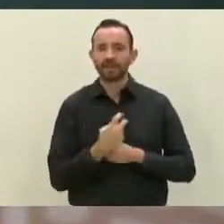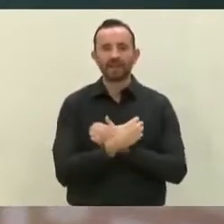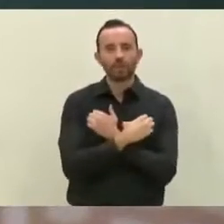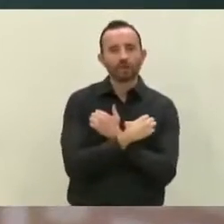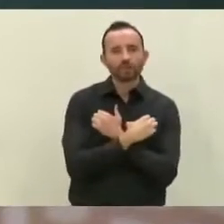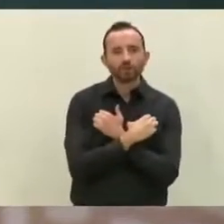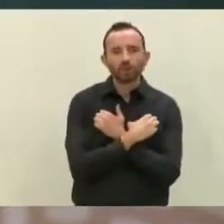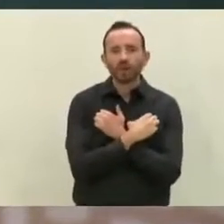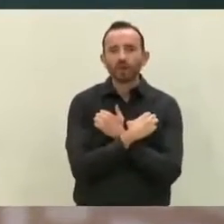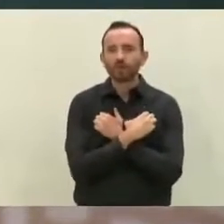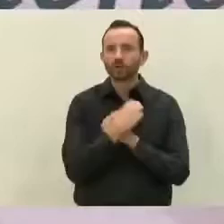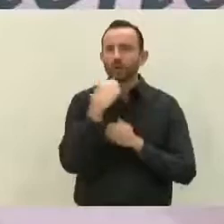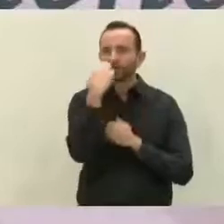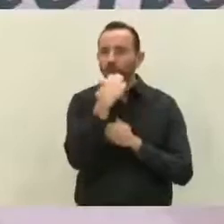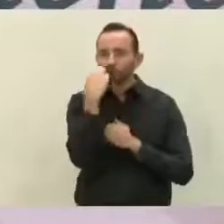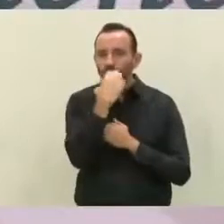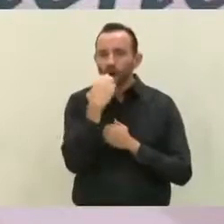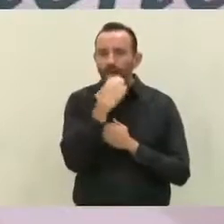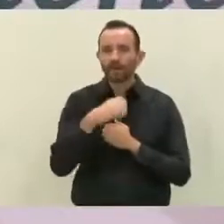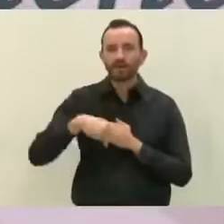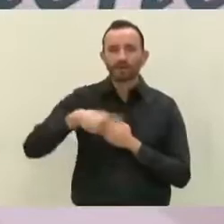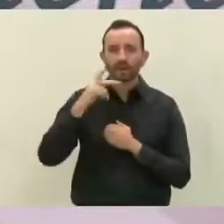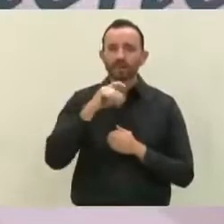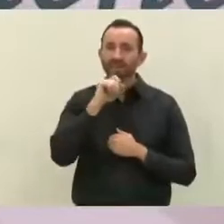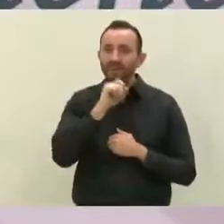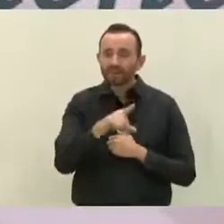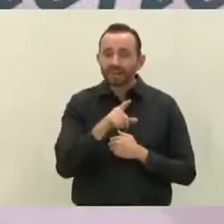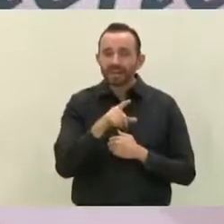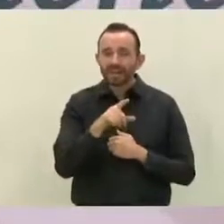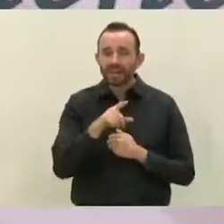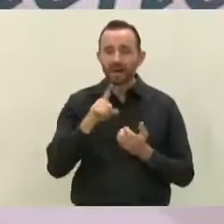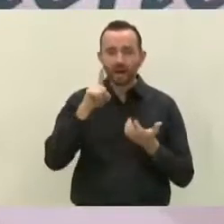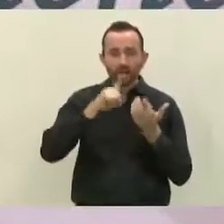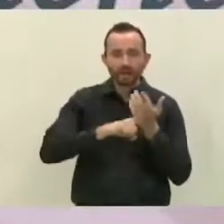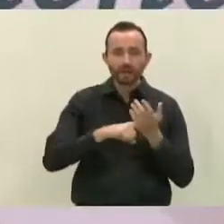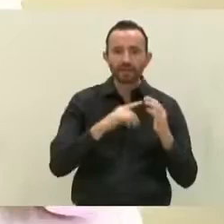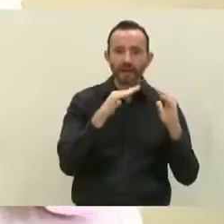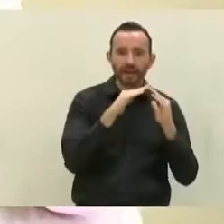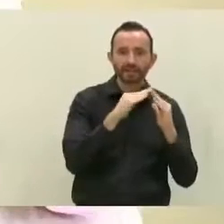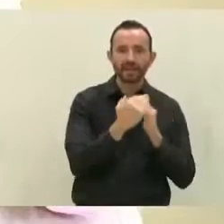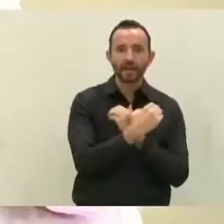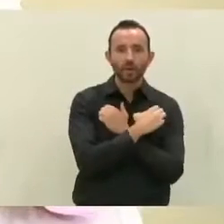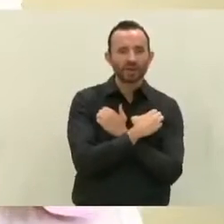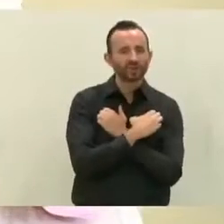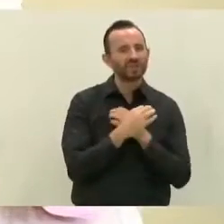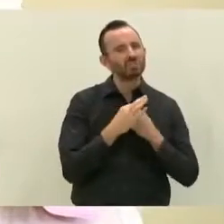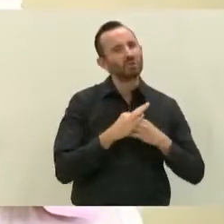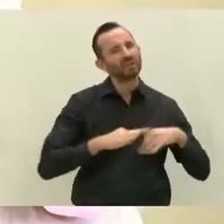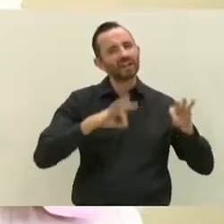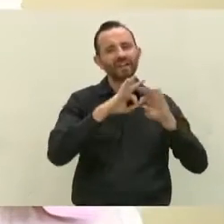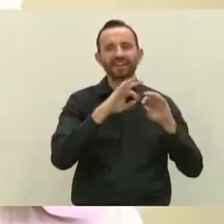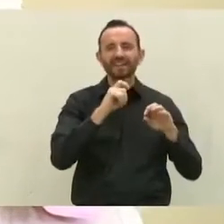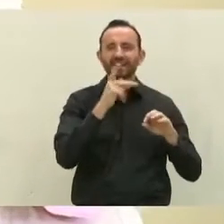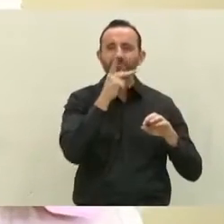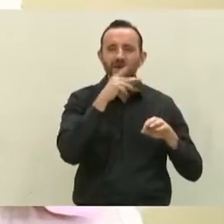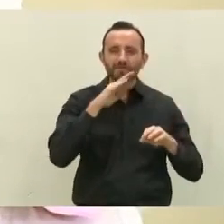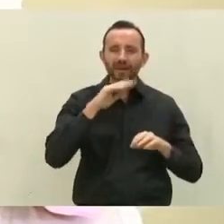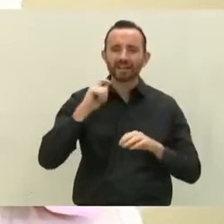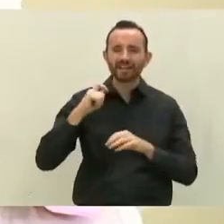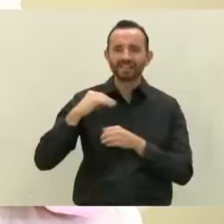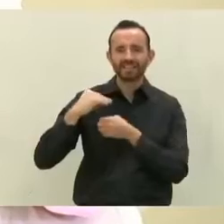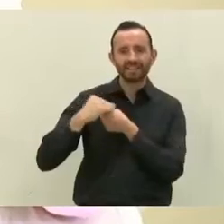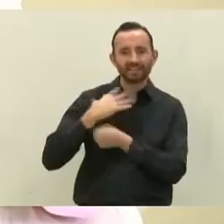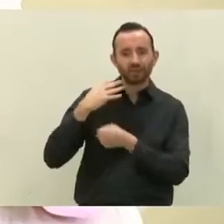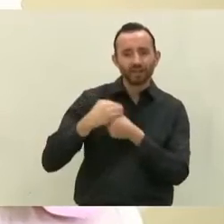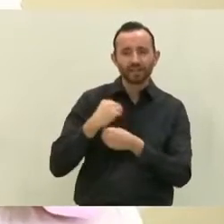educación no formal muy tóxica, muy dañina. Y tenemos que fortalecer los valores